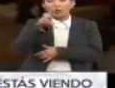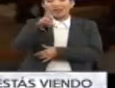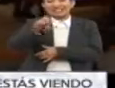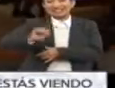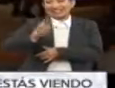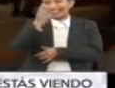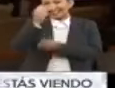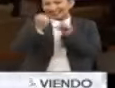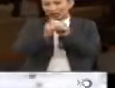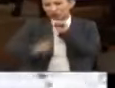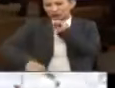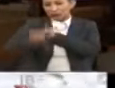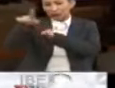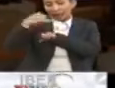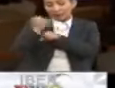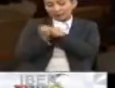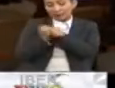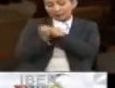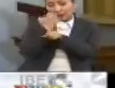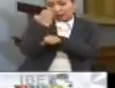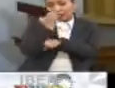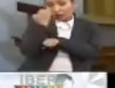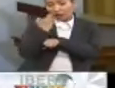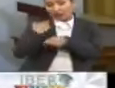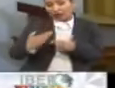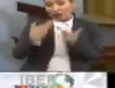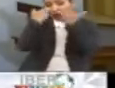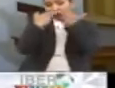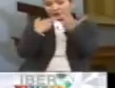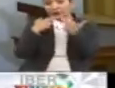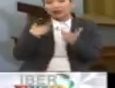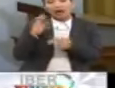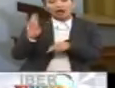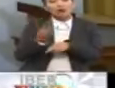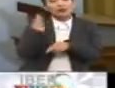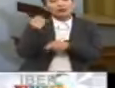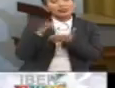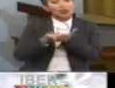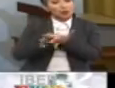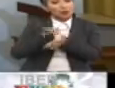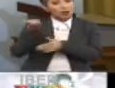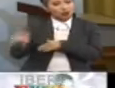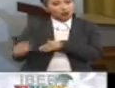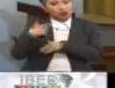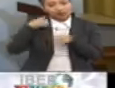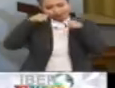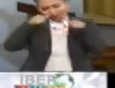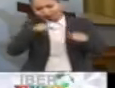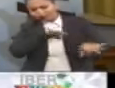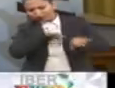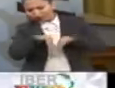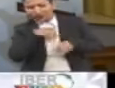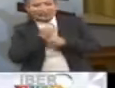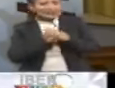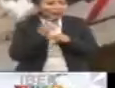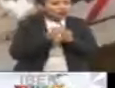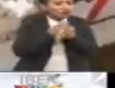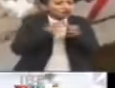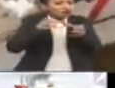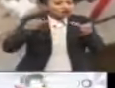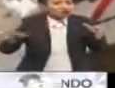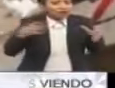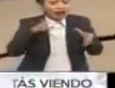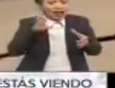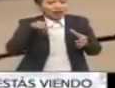63 años de edad, es investigador de la Escuela de Negocios Stern de la Universidad de Nueva York y enfoca su trabajo sobre el crecimiento